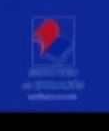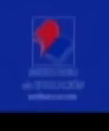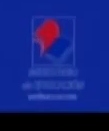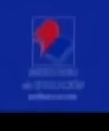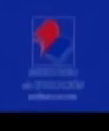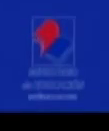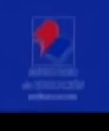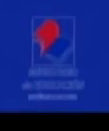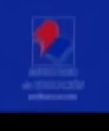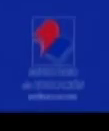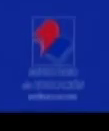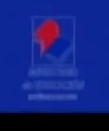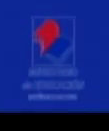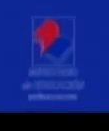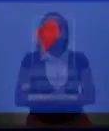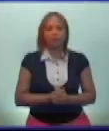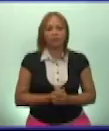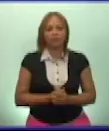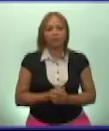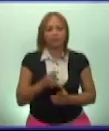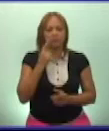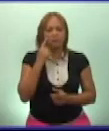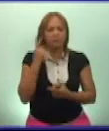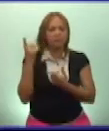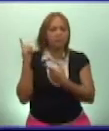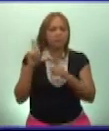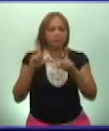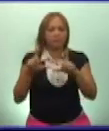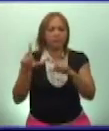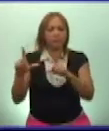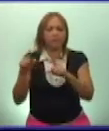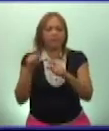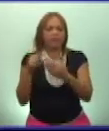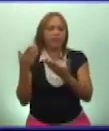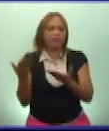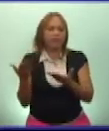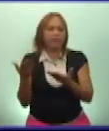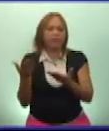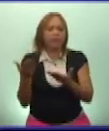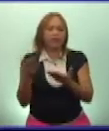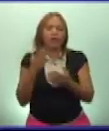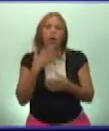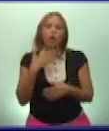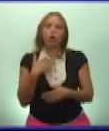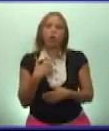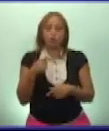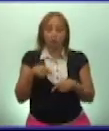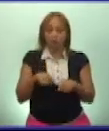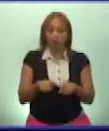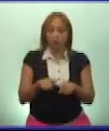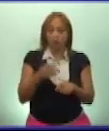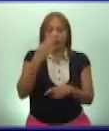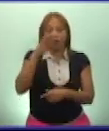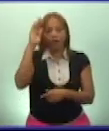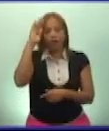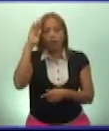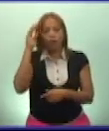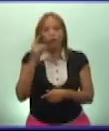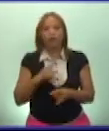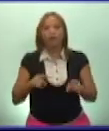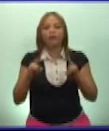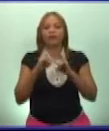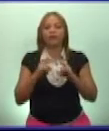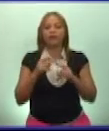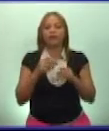Como ustedes ven en esa imagen, le presentamos cómo en la actualidad la Universidad de Ciencias